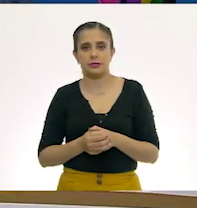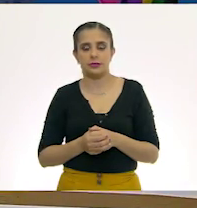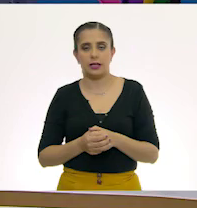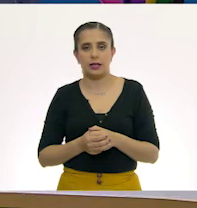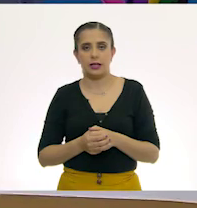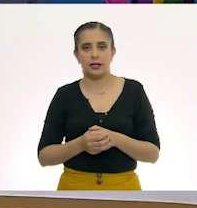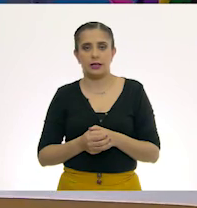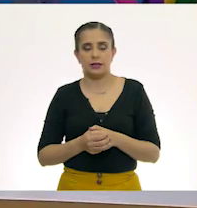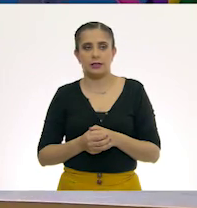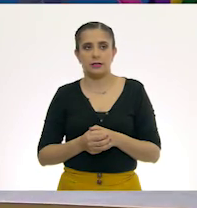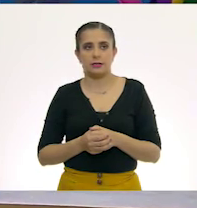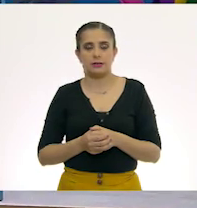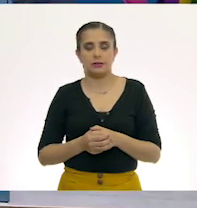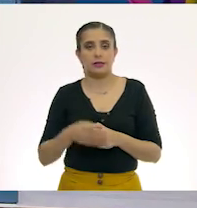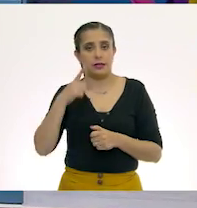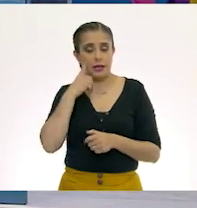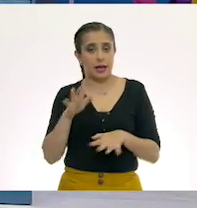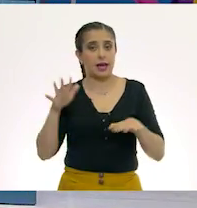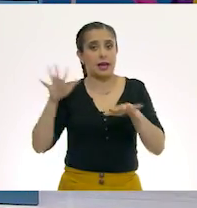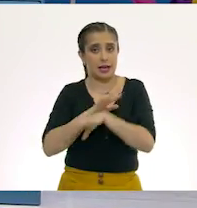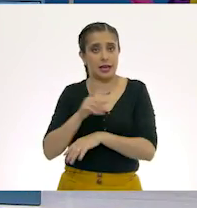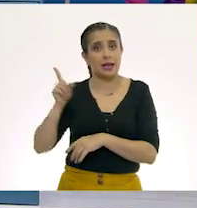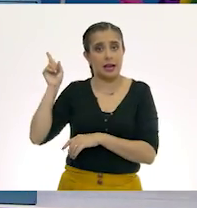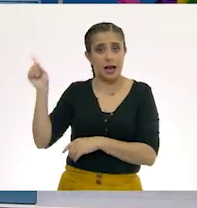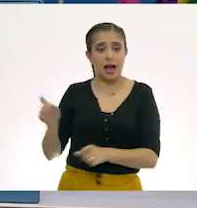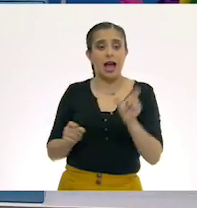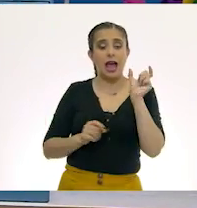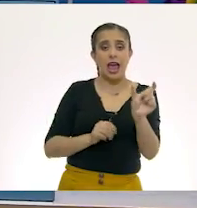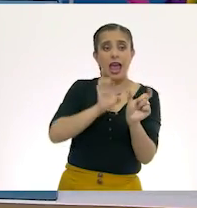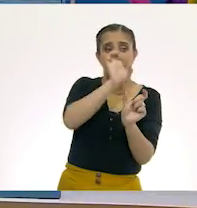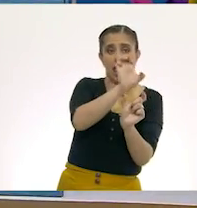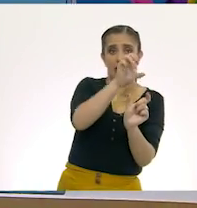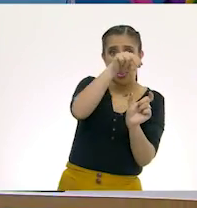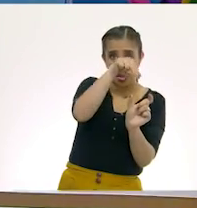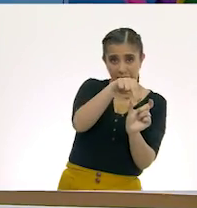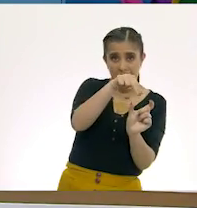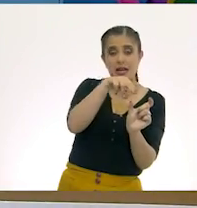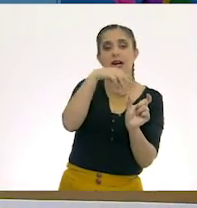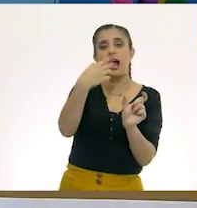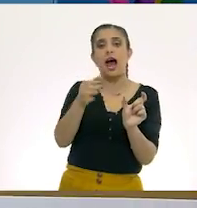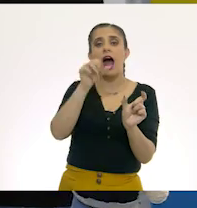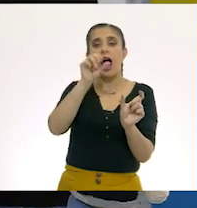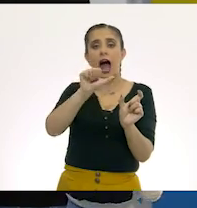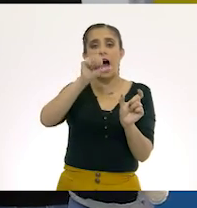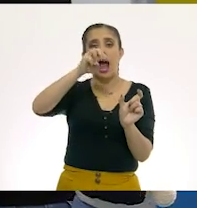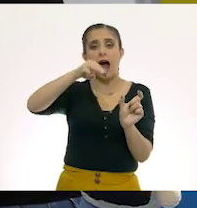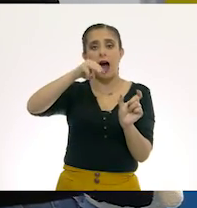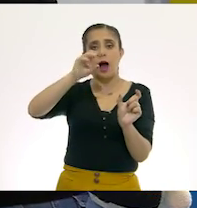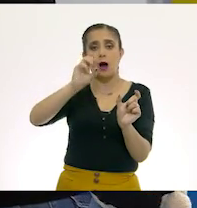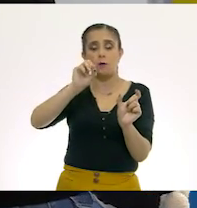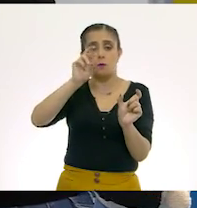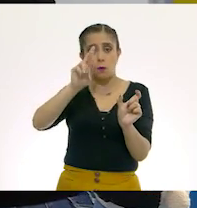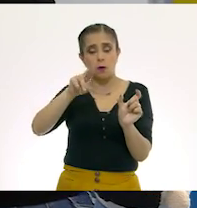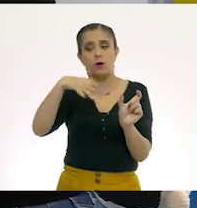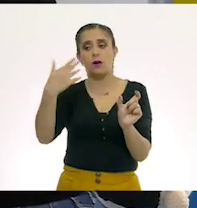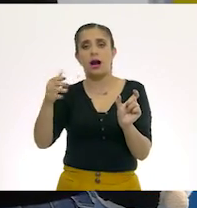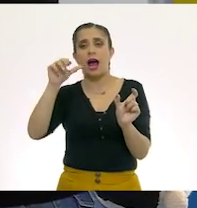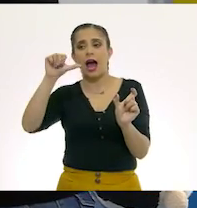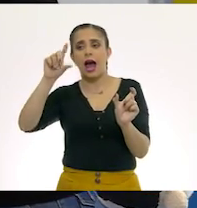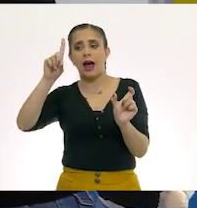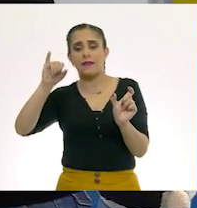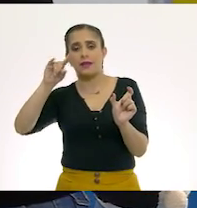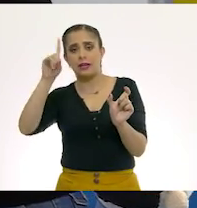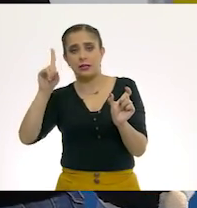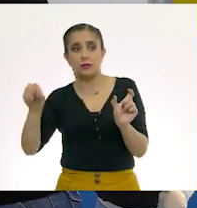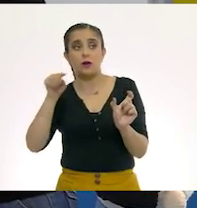Y entonces cambia a enamoradizo, ¿verdad? Entonces, la palabra amor, que es la